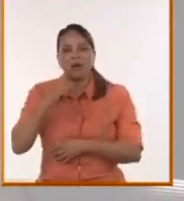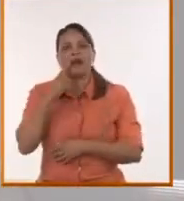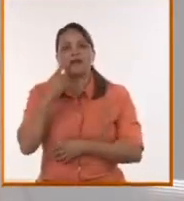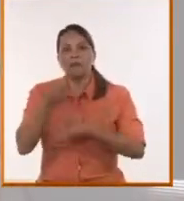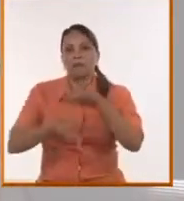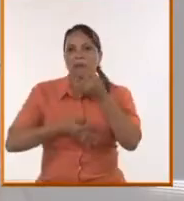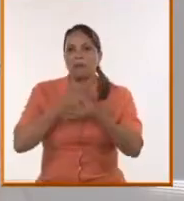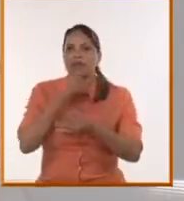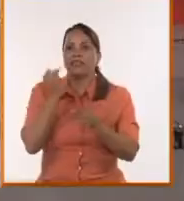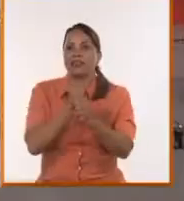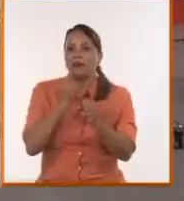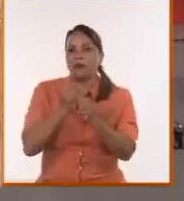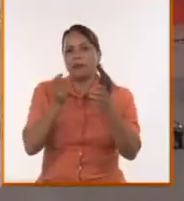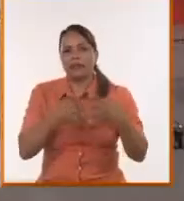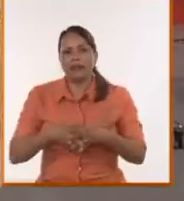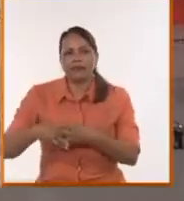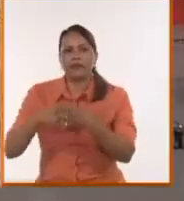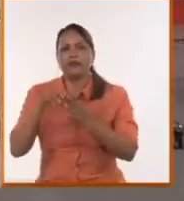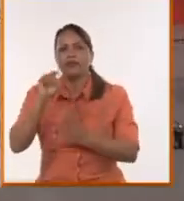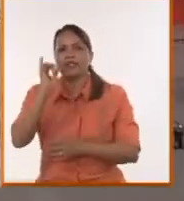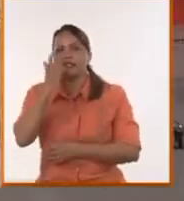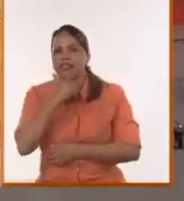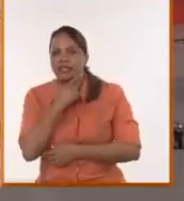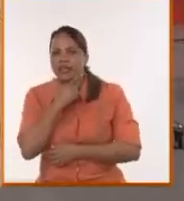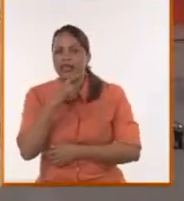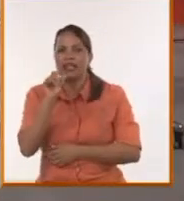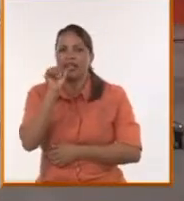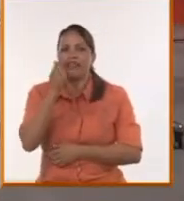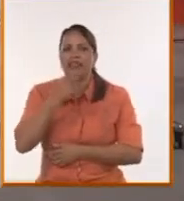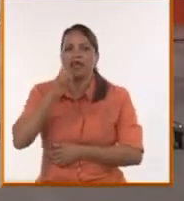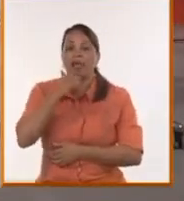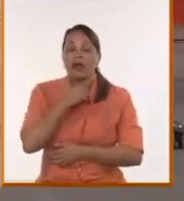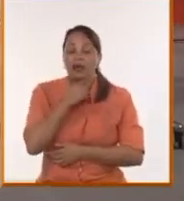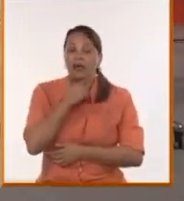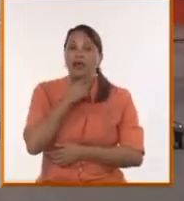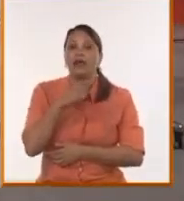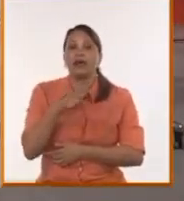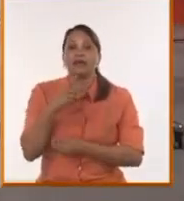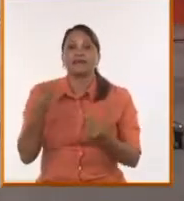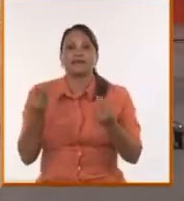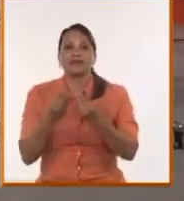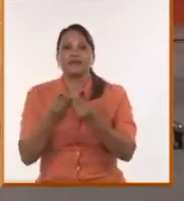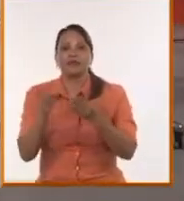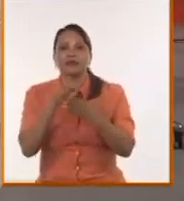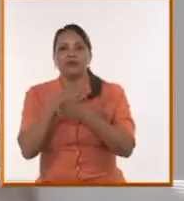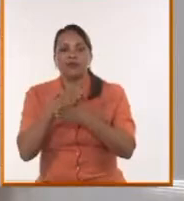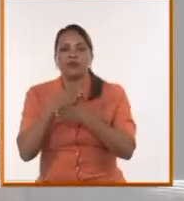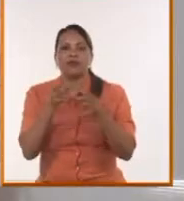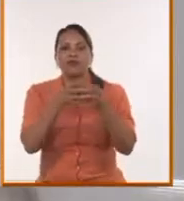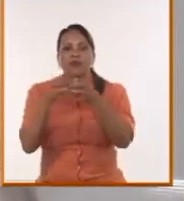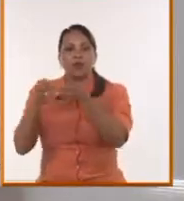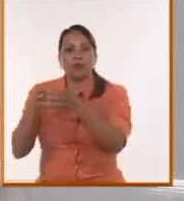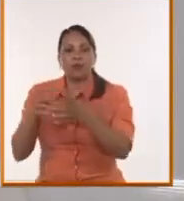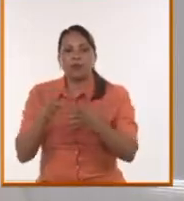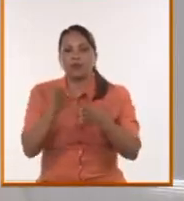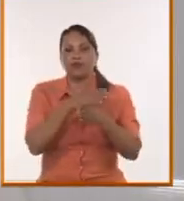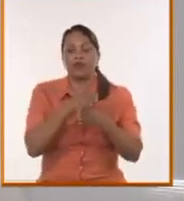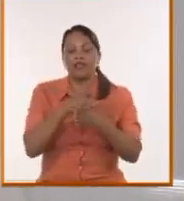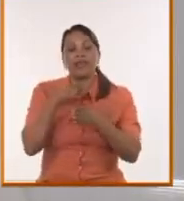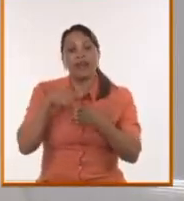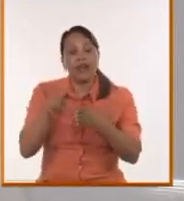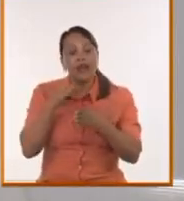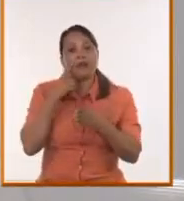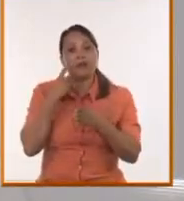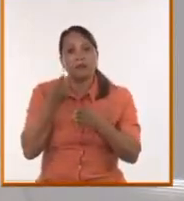rol de Estados Unidos, de la CIA, de la DEA, de Atlas Network, con el New York Times, el Washington Post, con el Twitter, ¿no? Ahora X.